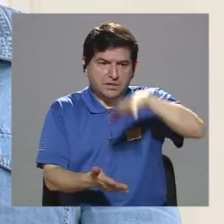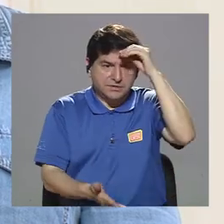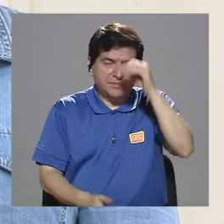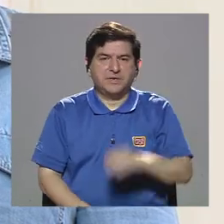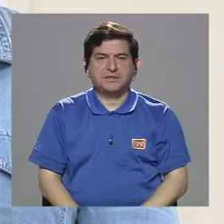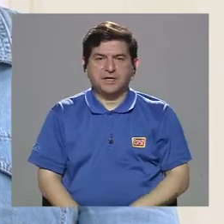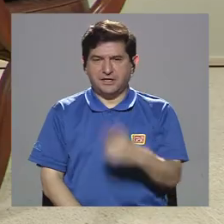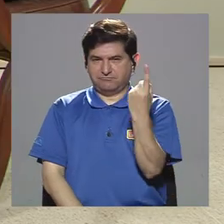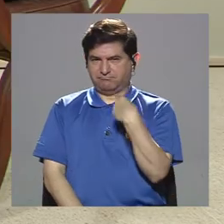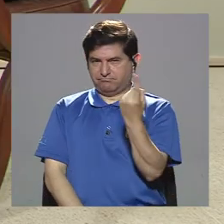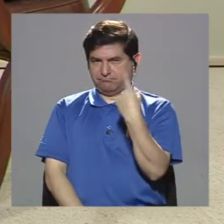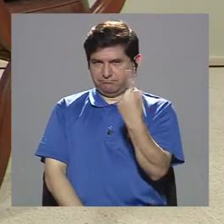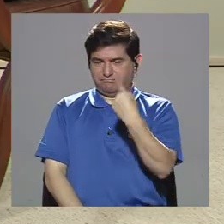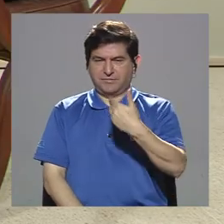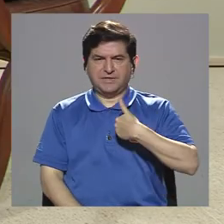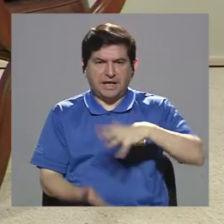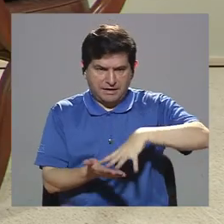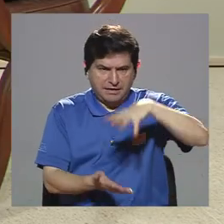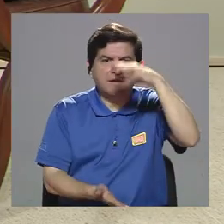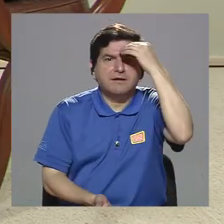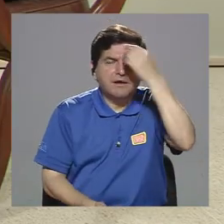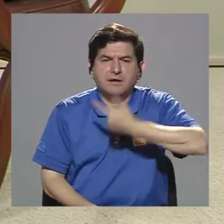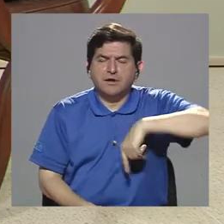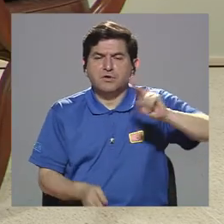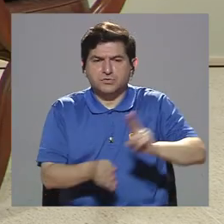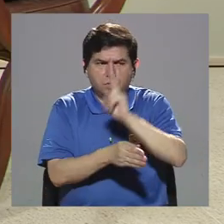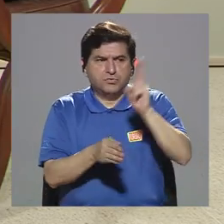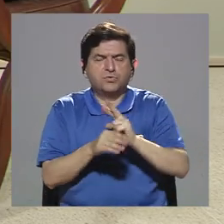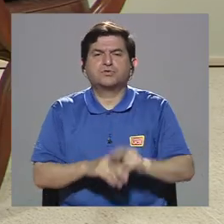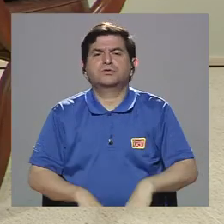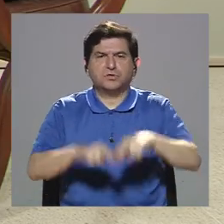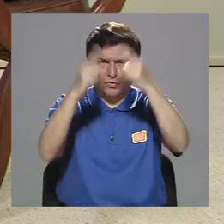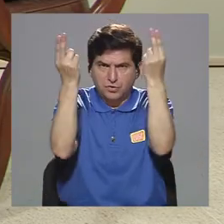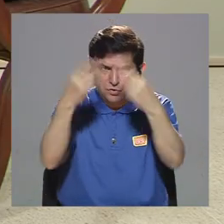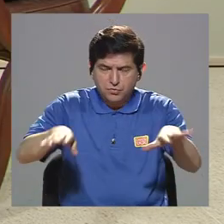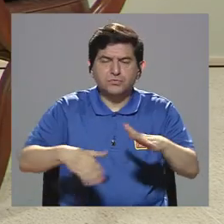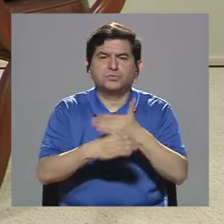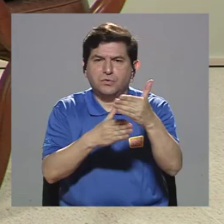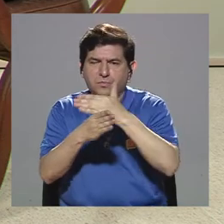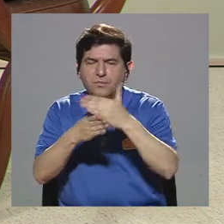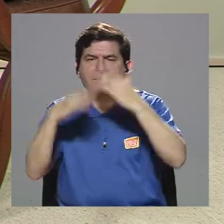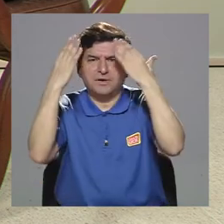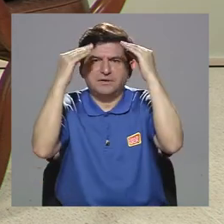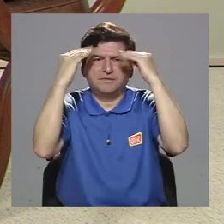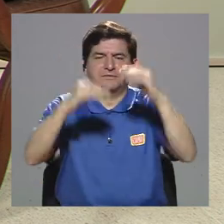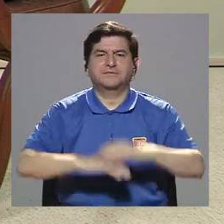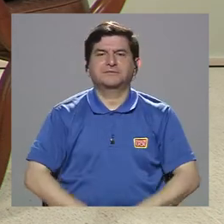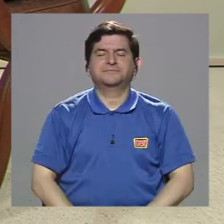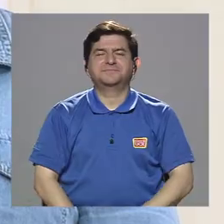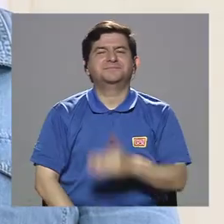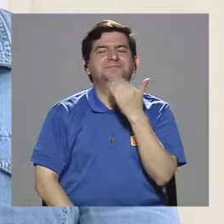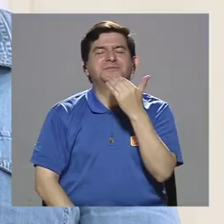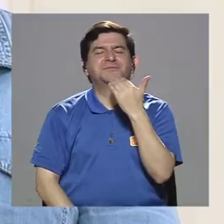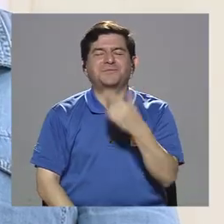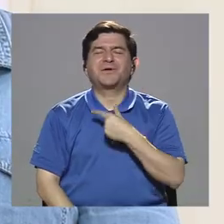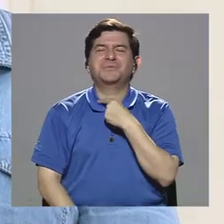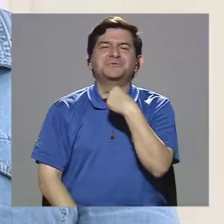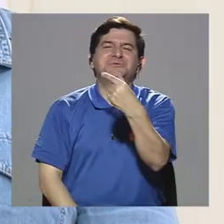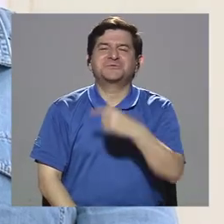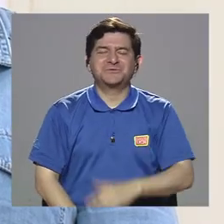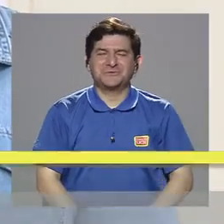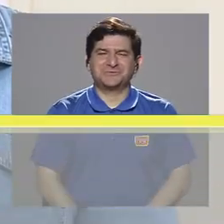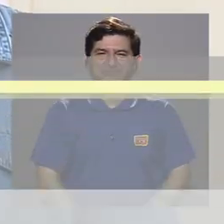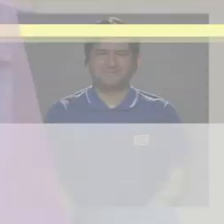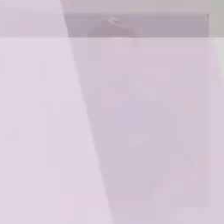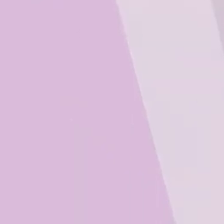jadan un poquito el aire de que tenemos que aprender un poco más del uso del internet para también poder compartir esa información muchísimas gracias con mucho gusto